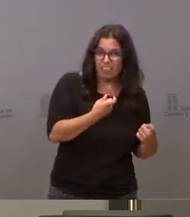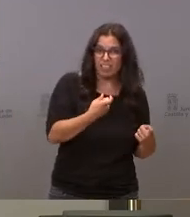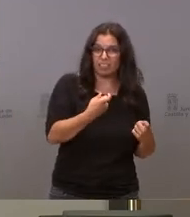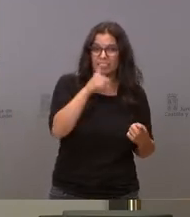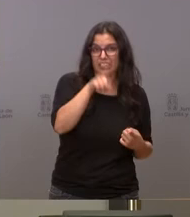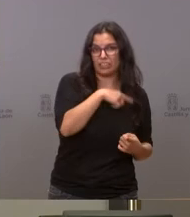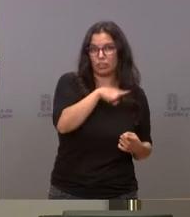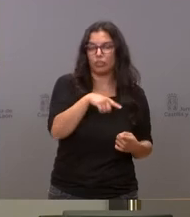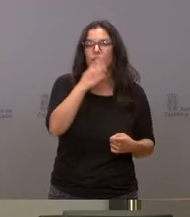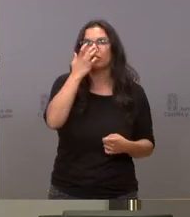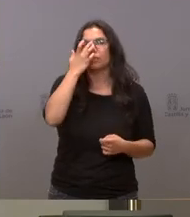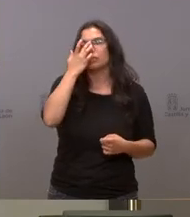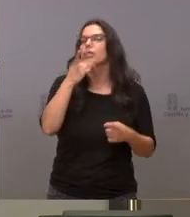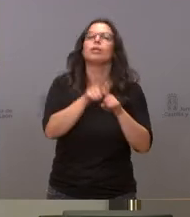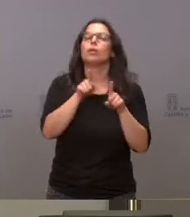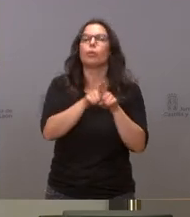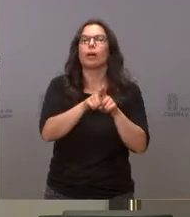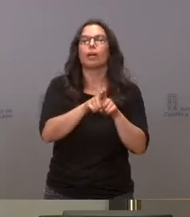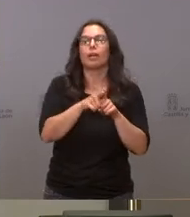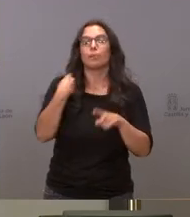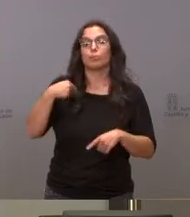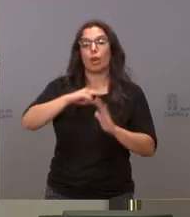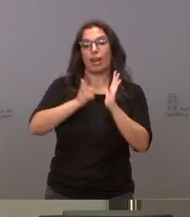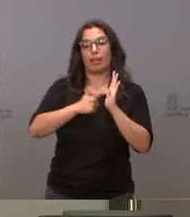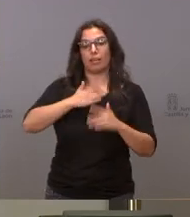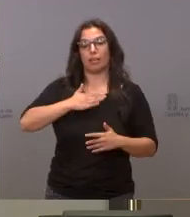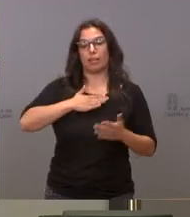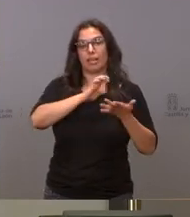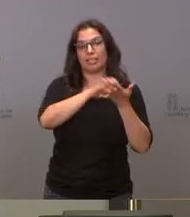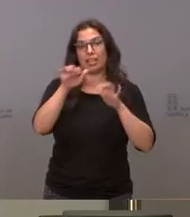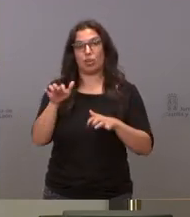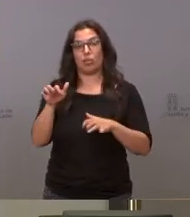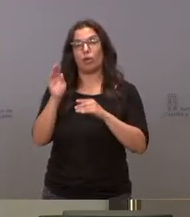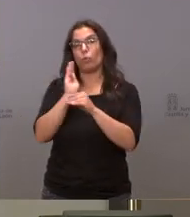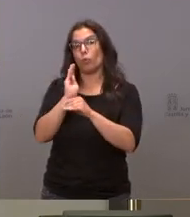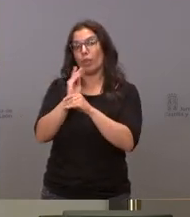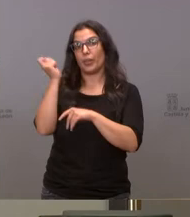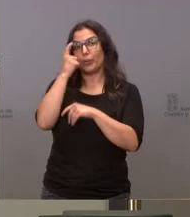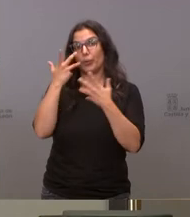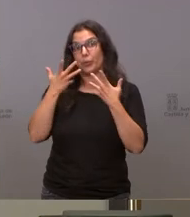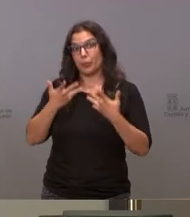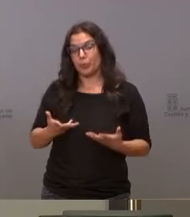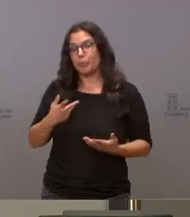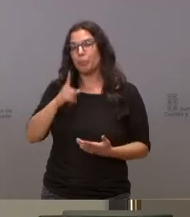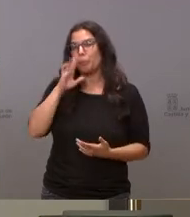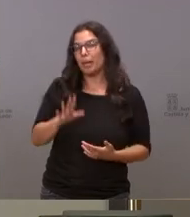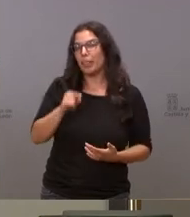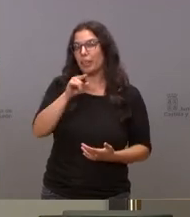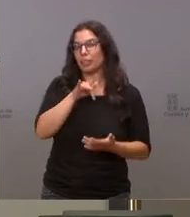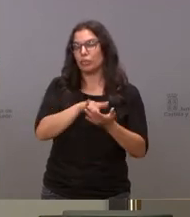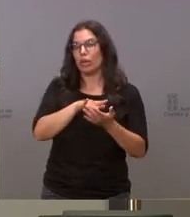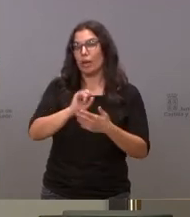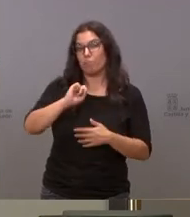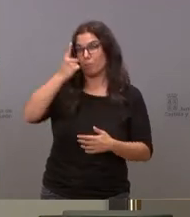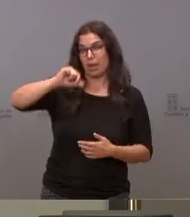y en cualquier caso que ha pasado con la ley de Castilla y León de cuidados paliativos creo que río recordar que fue la primera que se